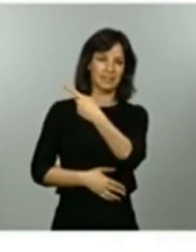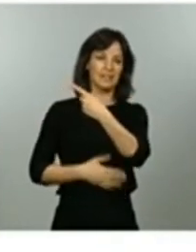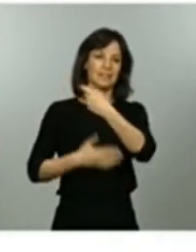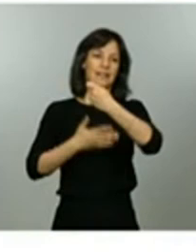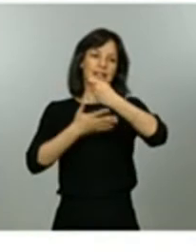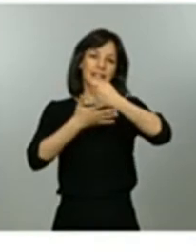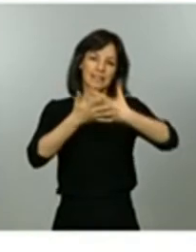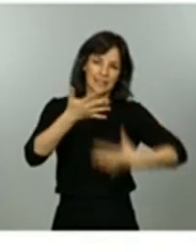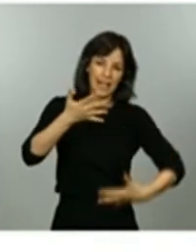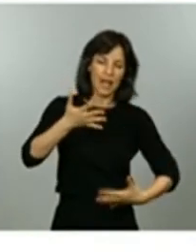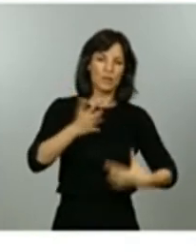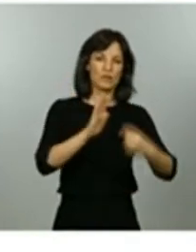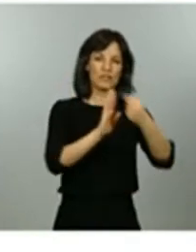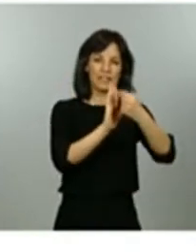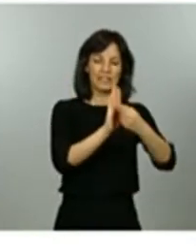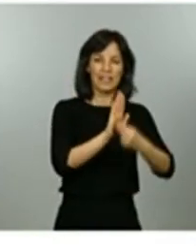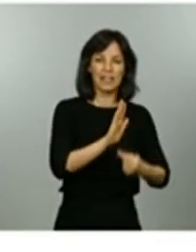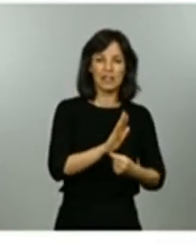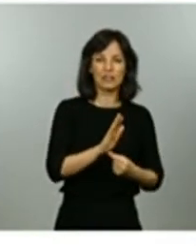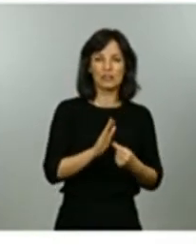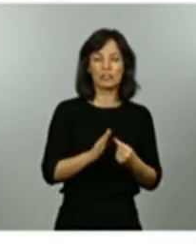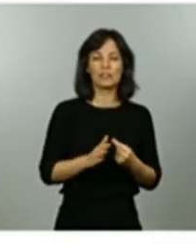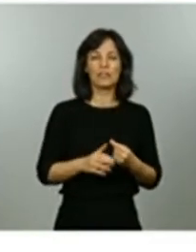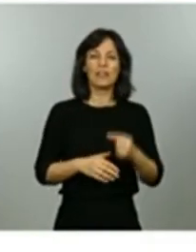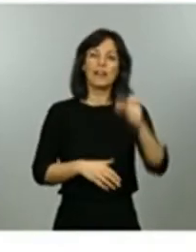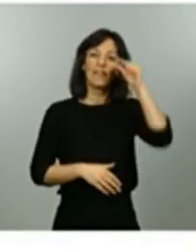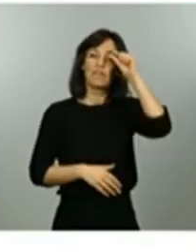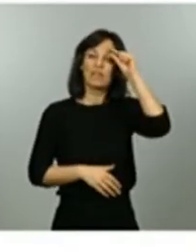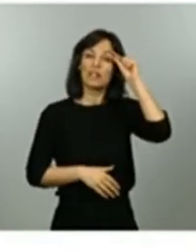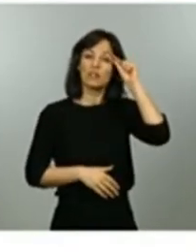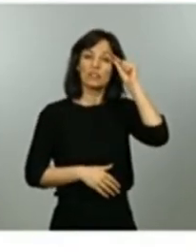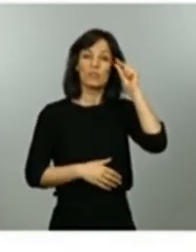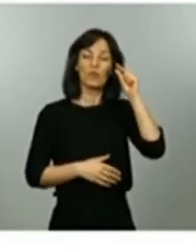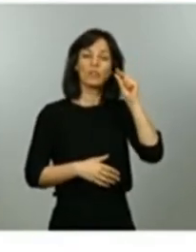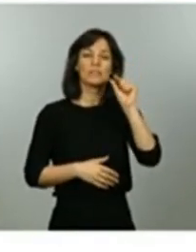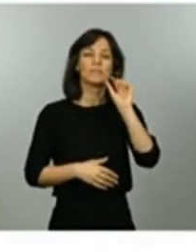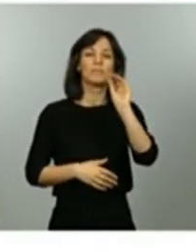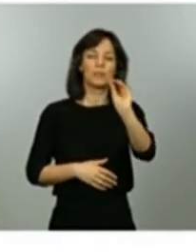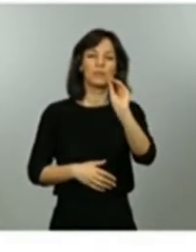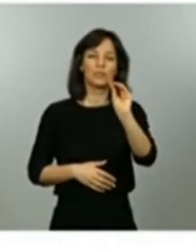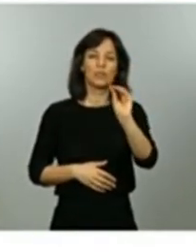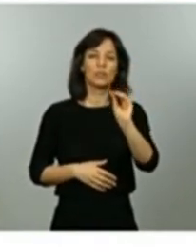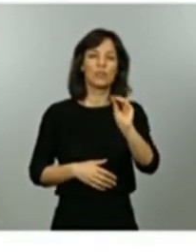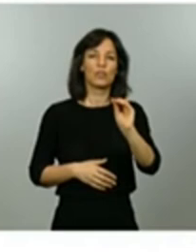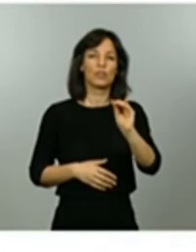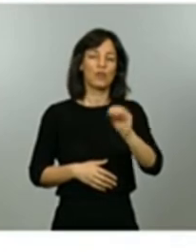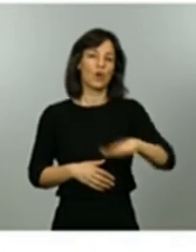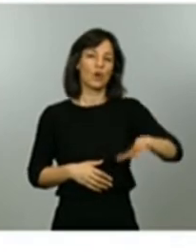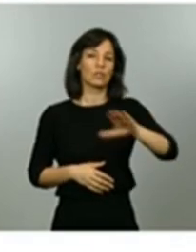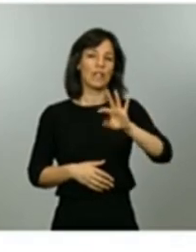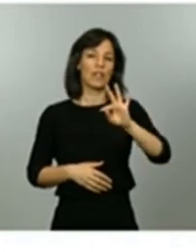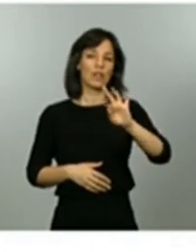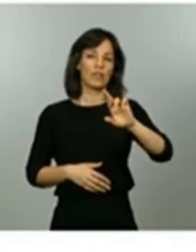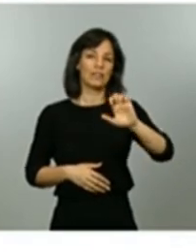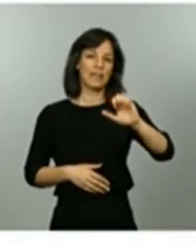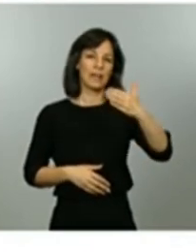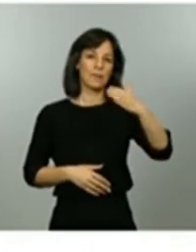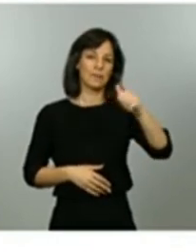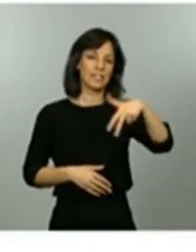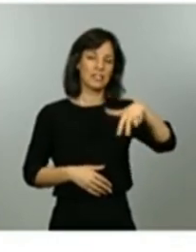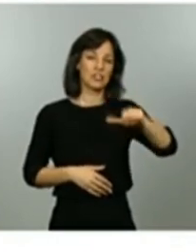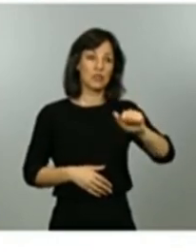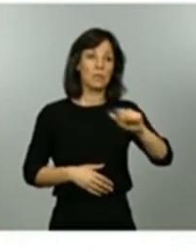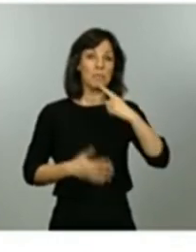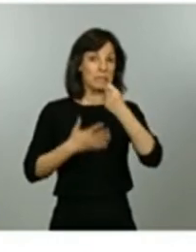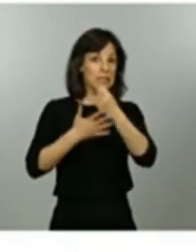aporto un par de cosas Fernando Simón preguntan sobre el condado de Treviño que si parece estar en la lista o